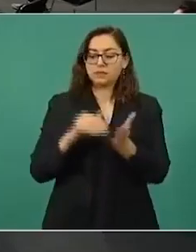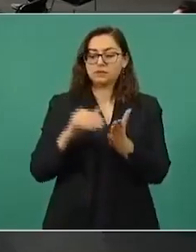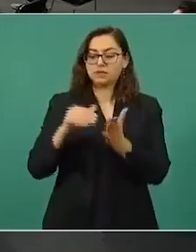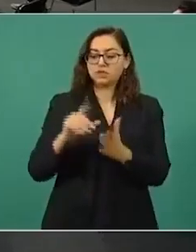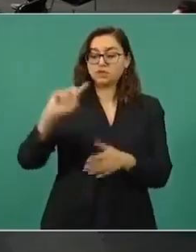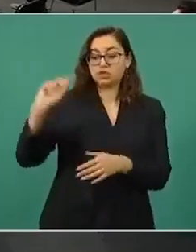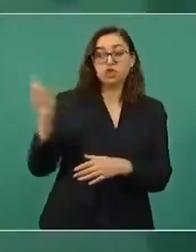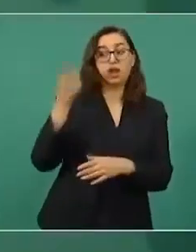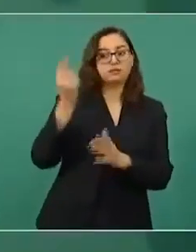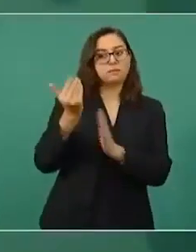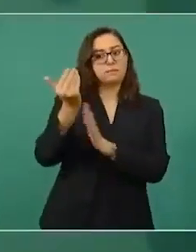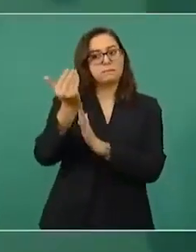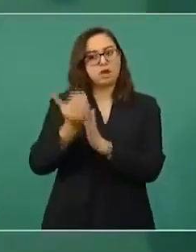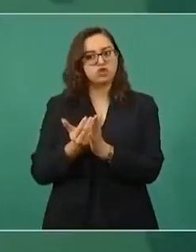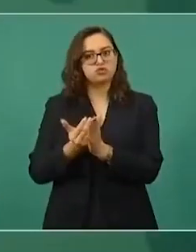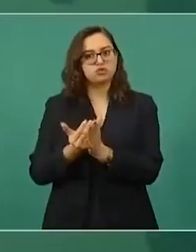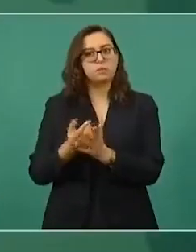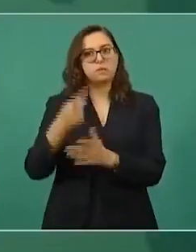dólares.